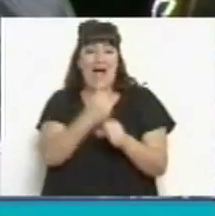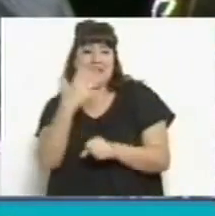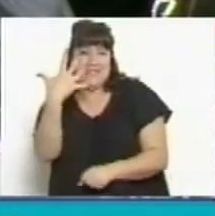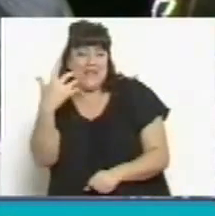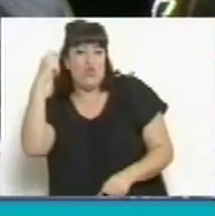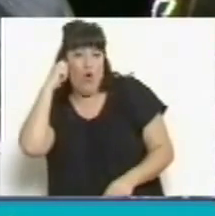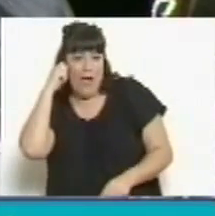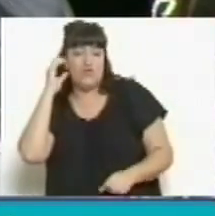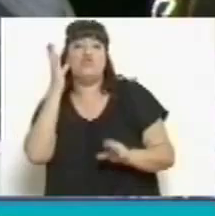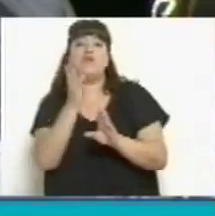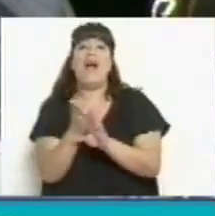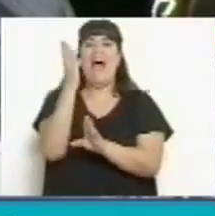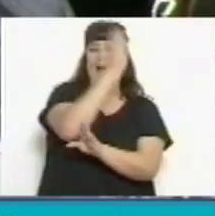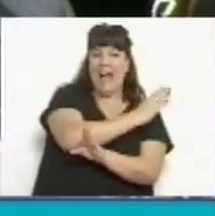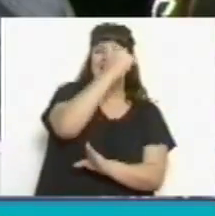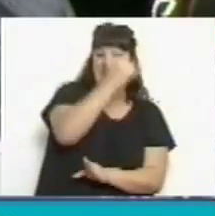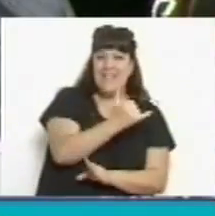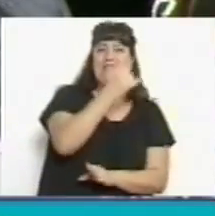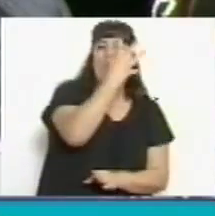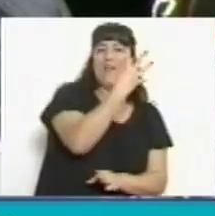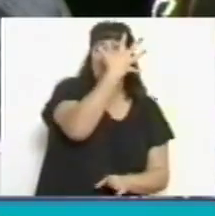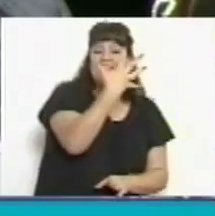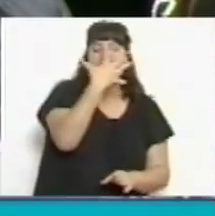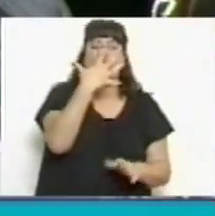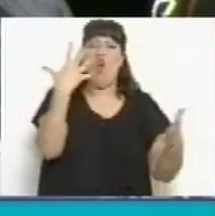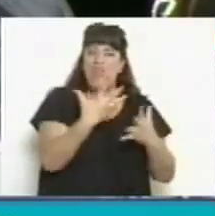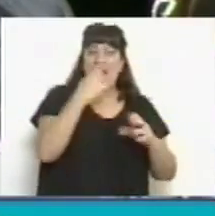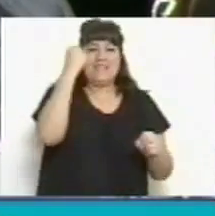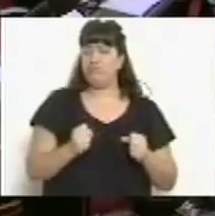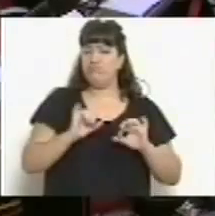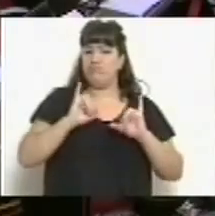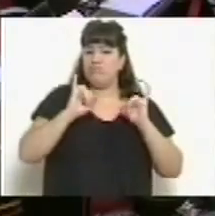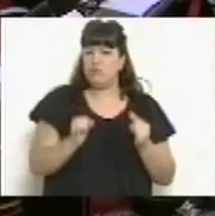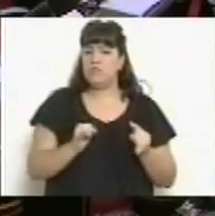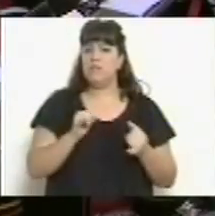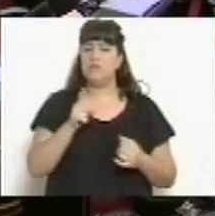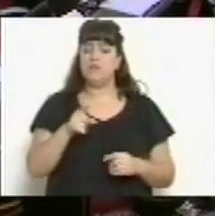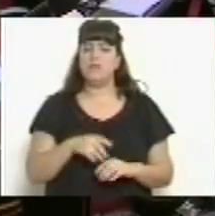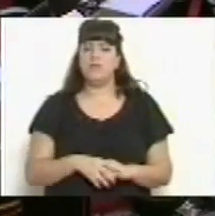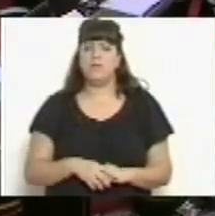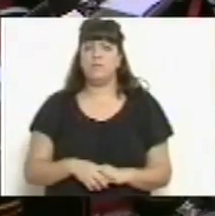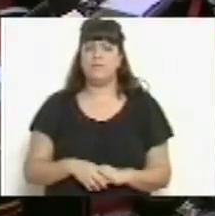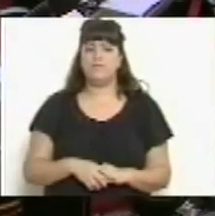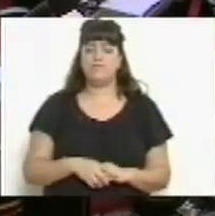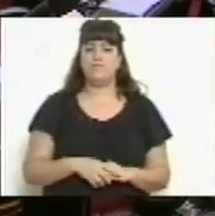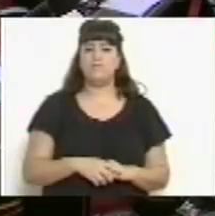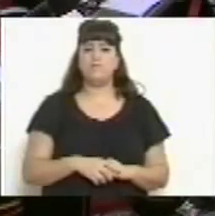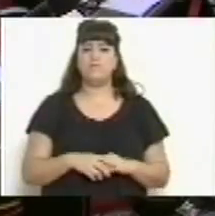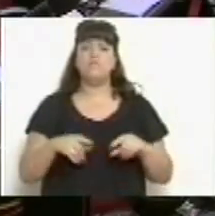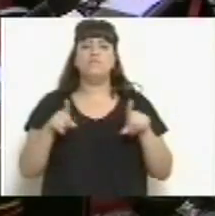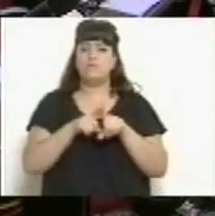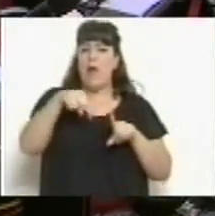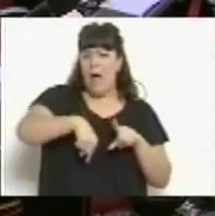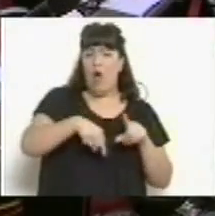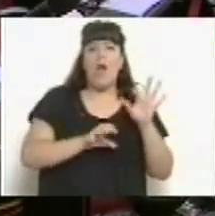hay un ciclo anterior de los 45 días a los 3, que es educación maternal y el